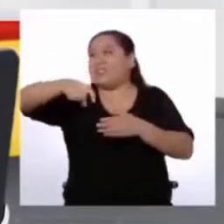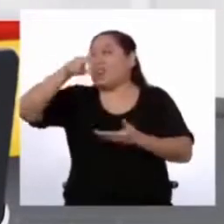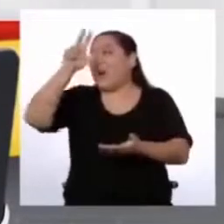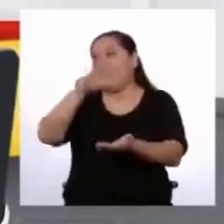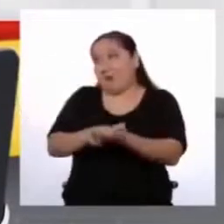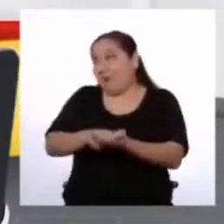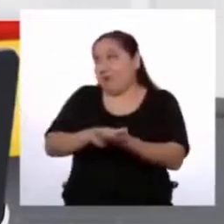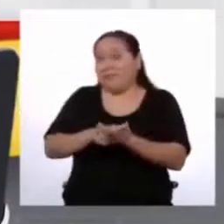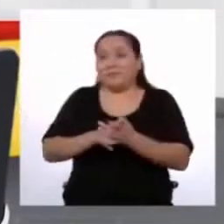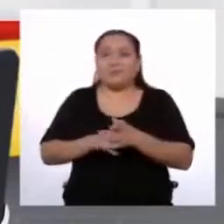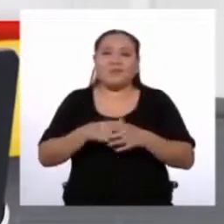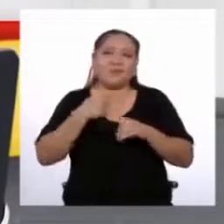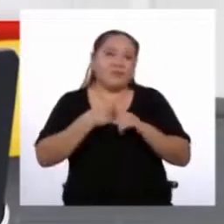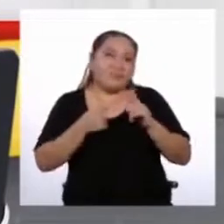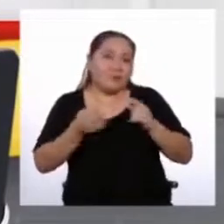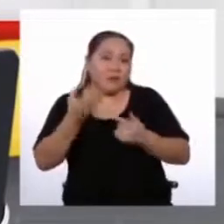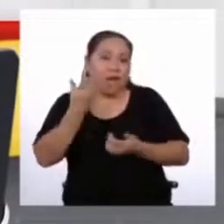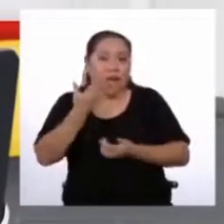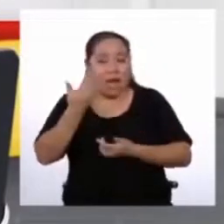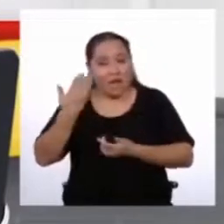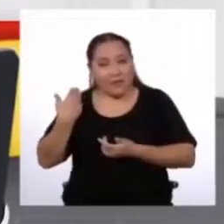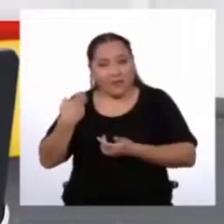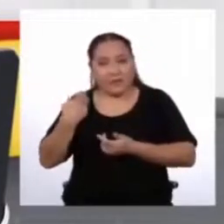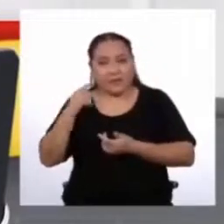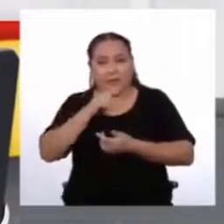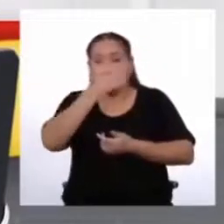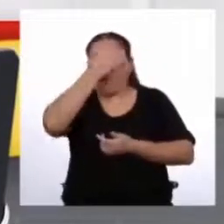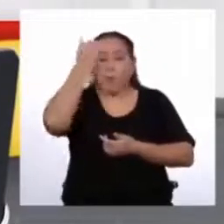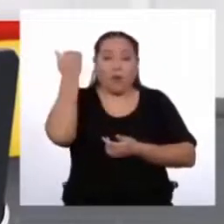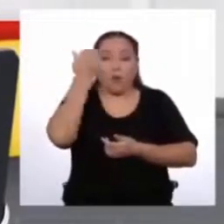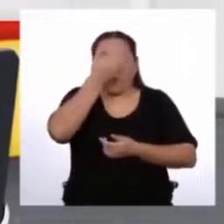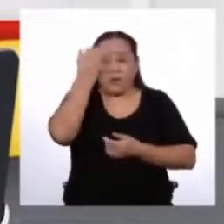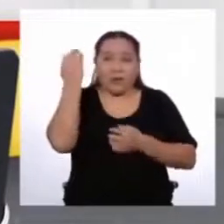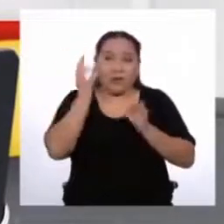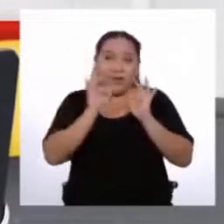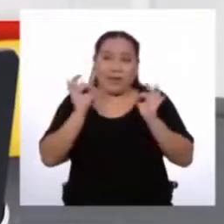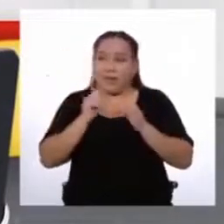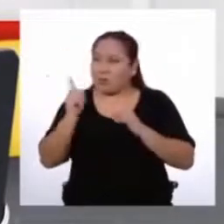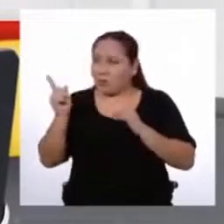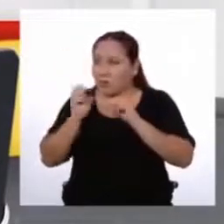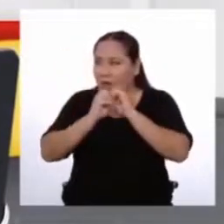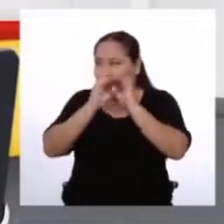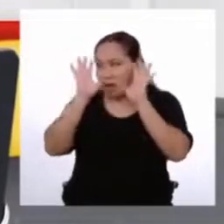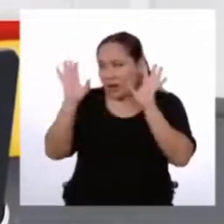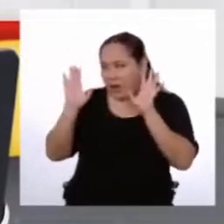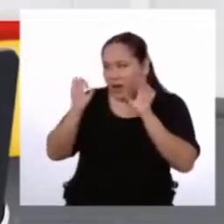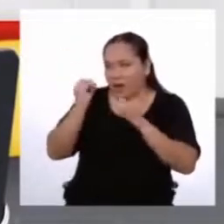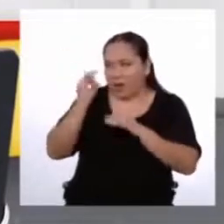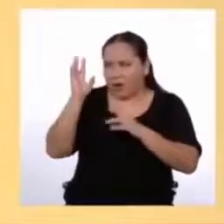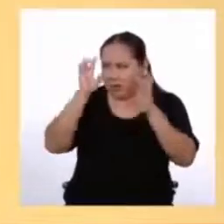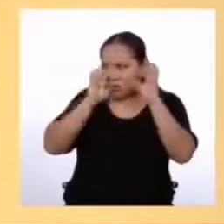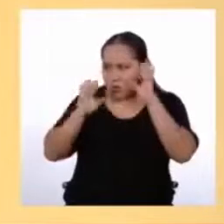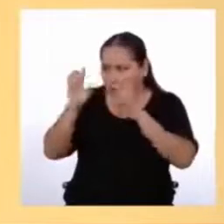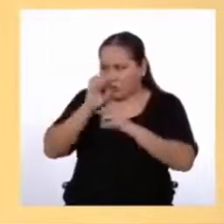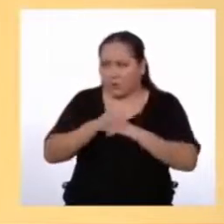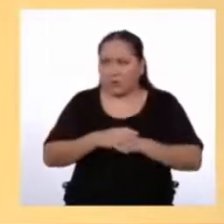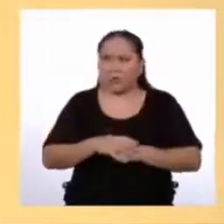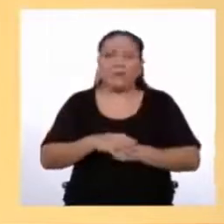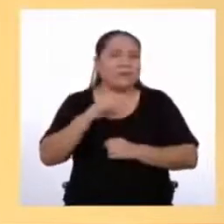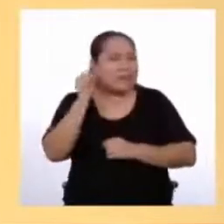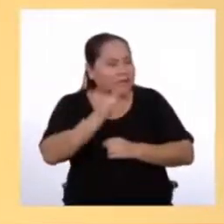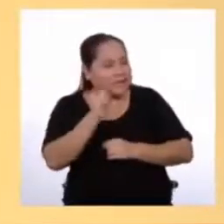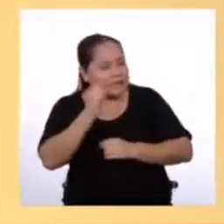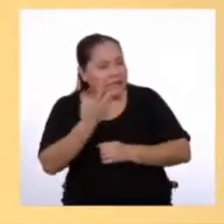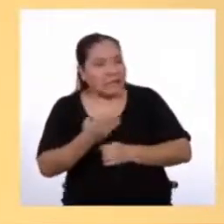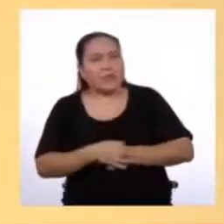Pero para estar seguro De que no se me va a pasar nada ¿Me puede aclarar algunos detalles? Por supuesto